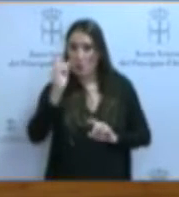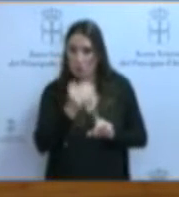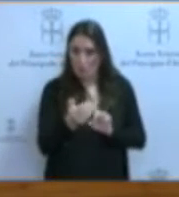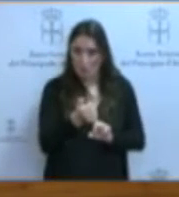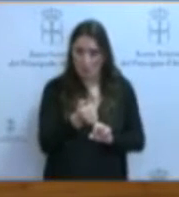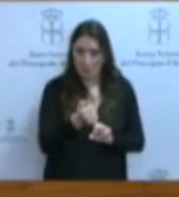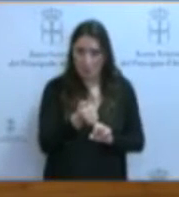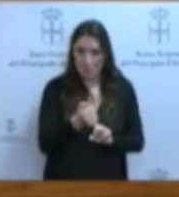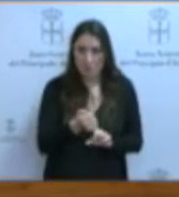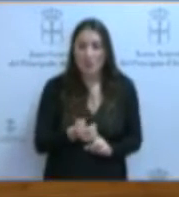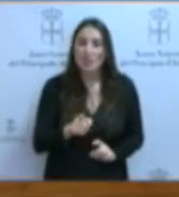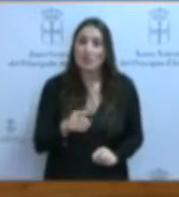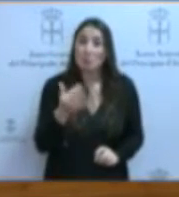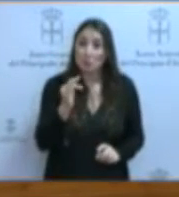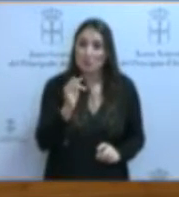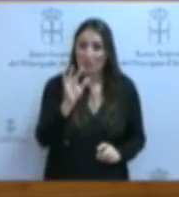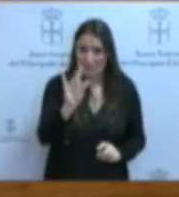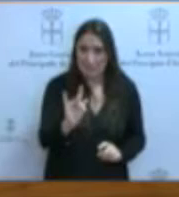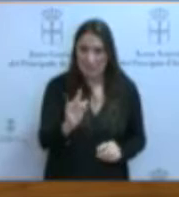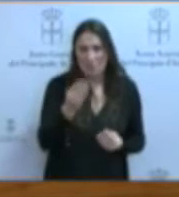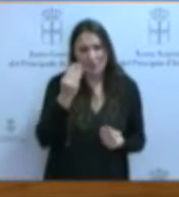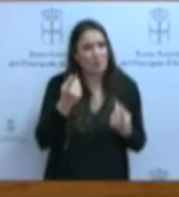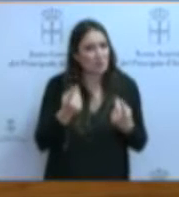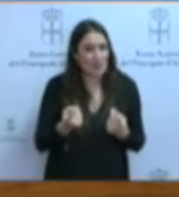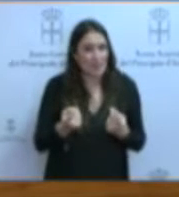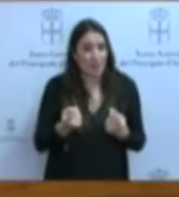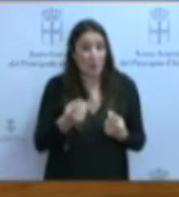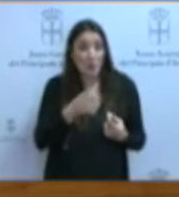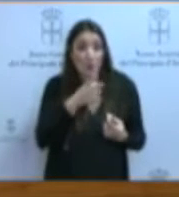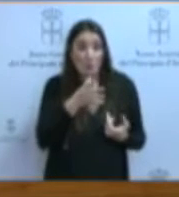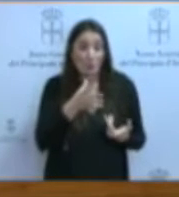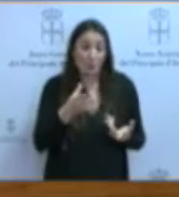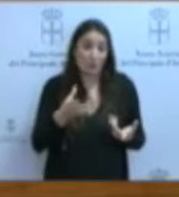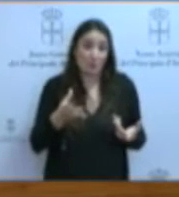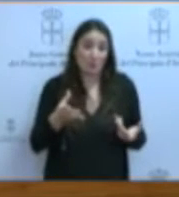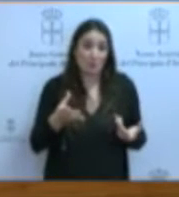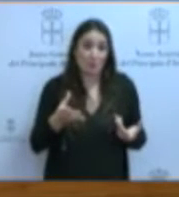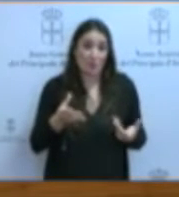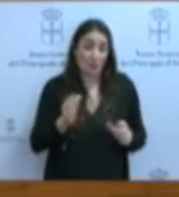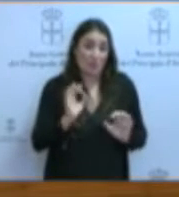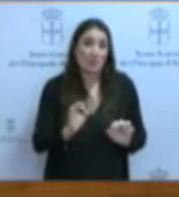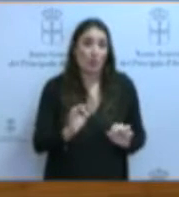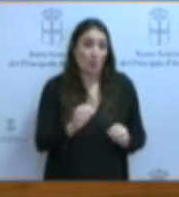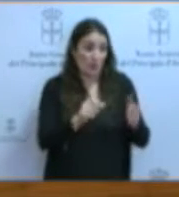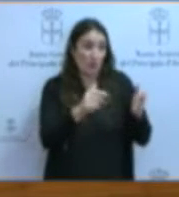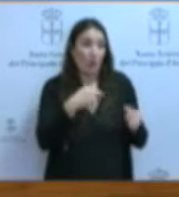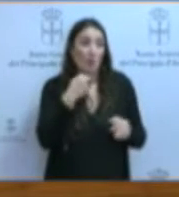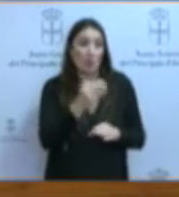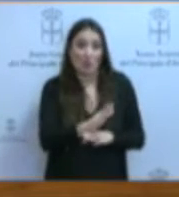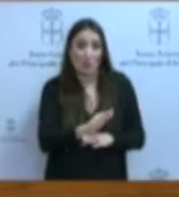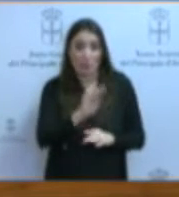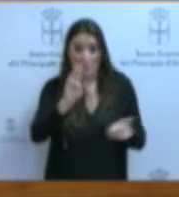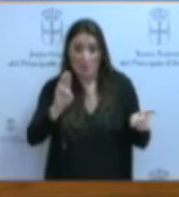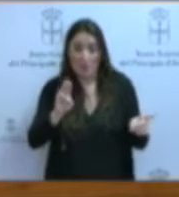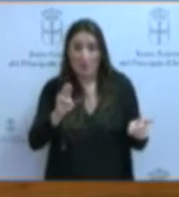Es no solo positiva, sino que creemos que es necesaria, puesto que, como probablemente el proponente sepa, tanto por